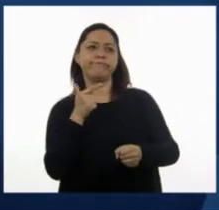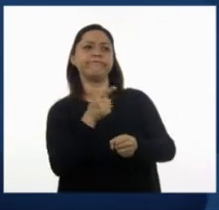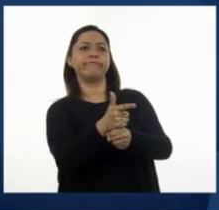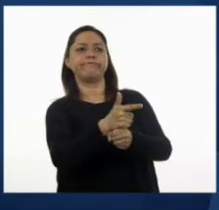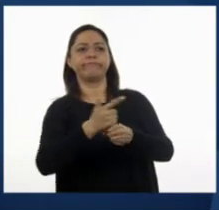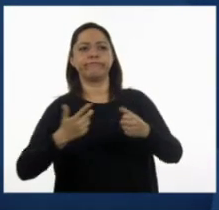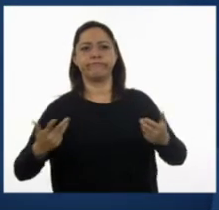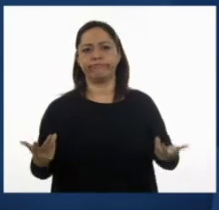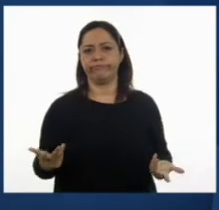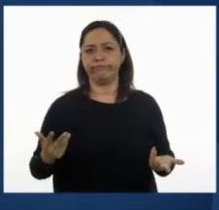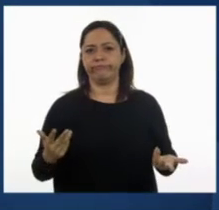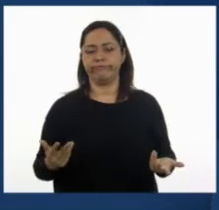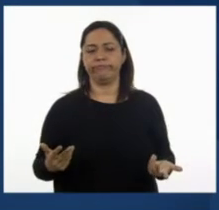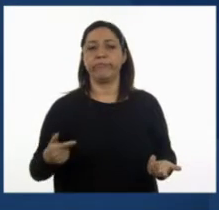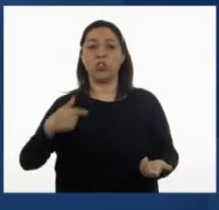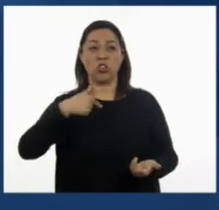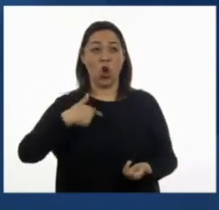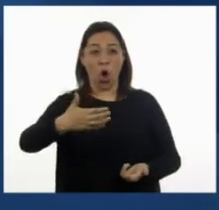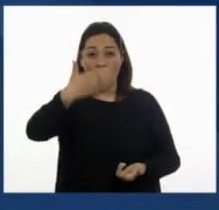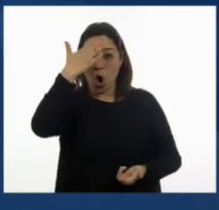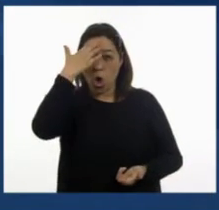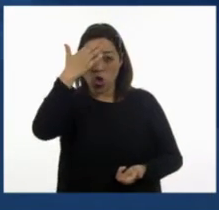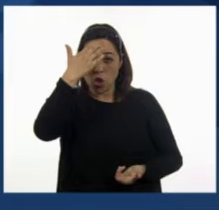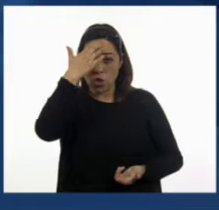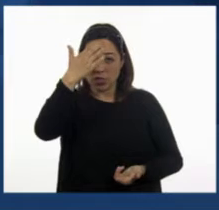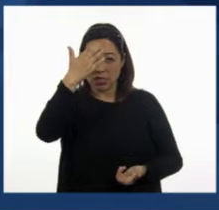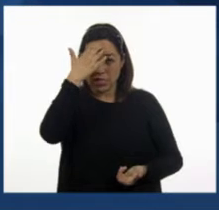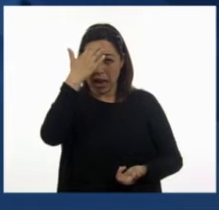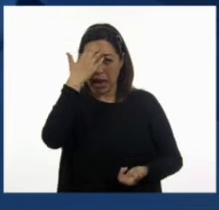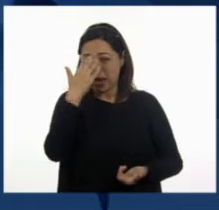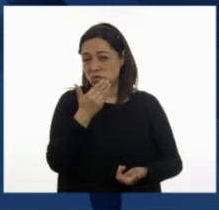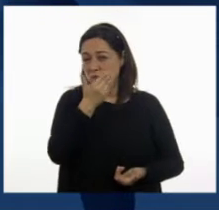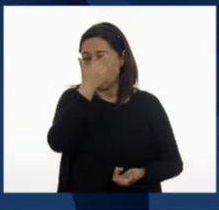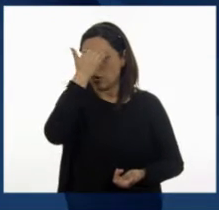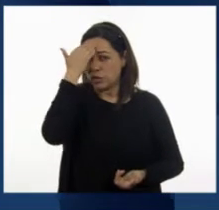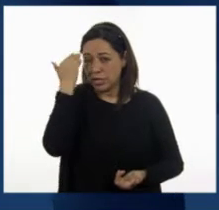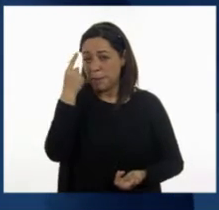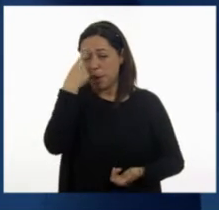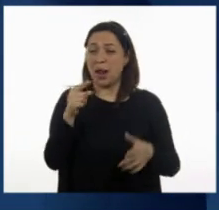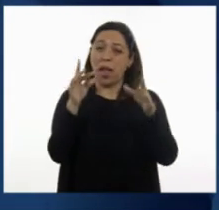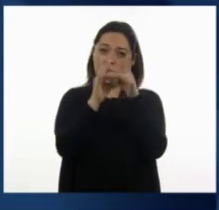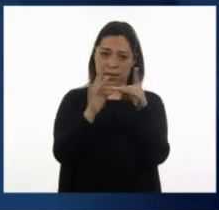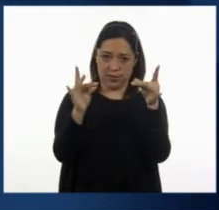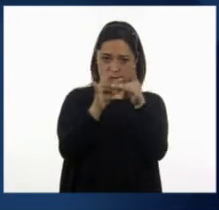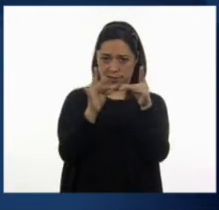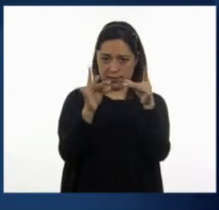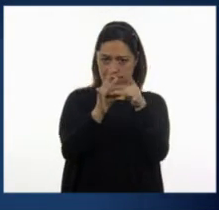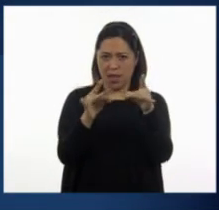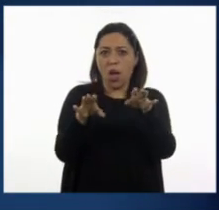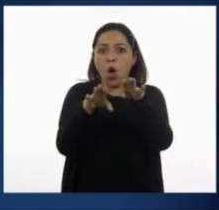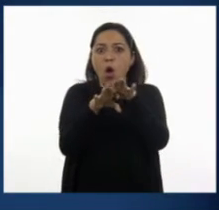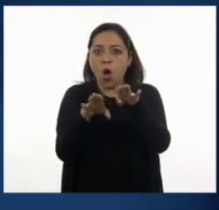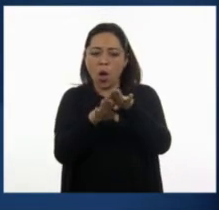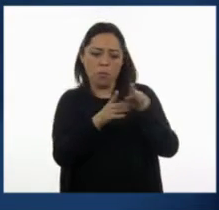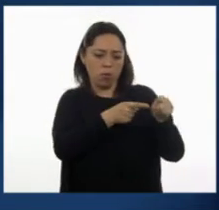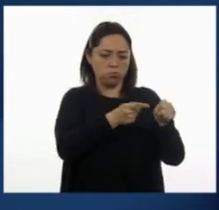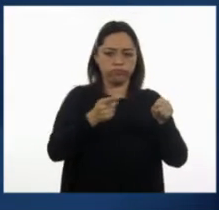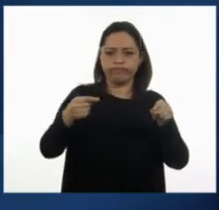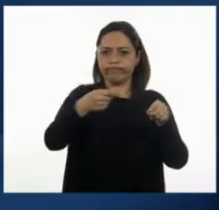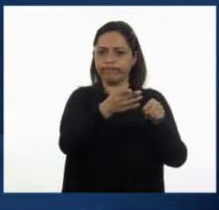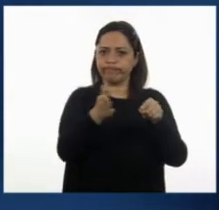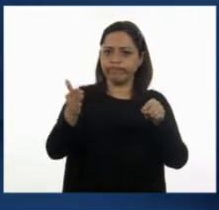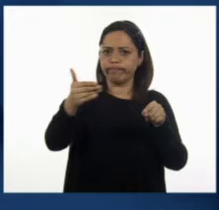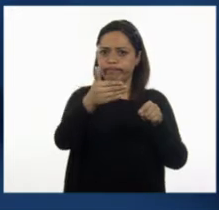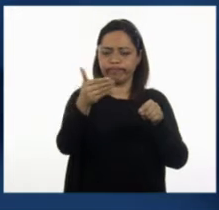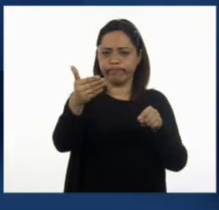necesario conocer con cierto detalle un lugar para poder dar indicaciones sobre cómo llegar a él o para moverse